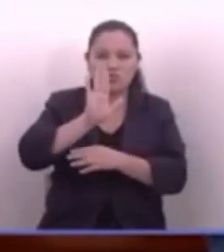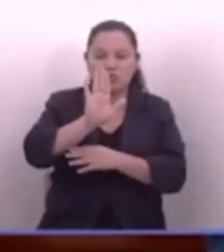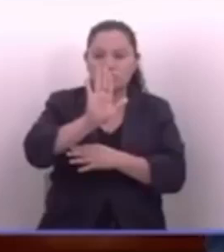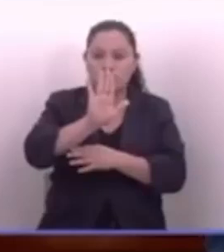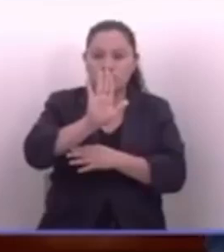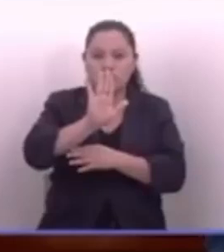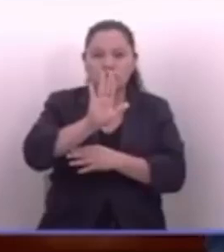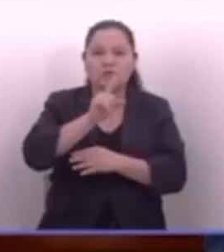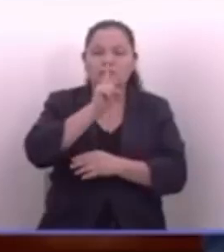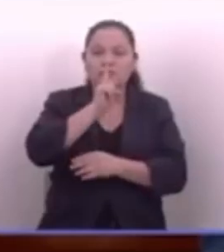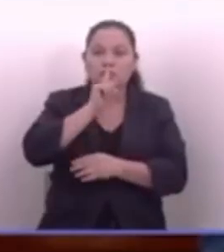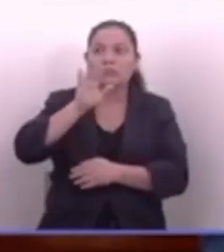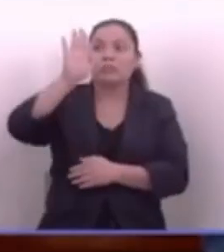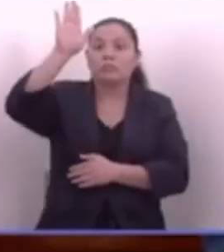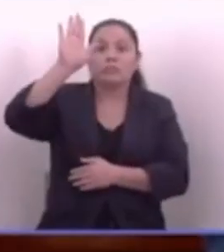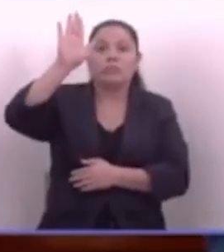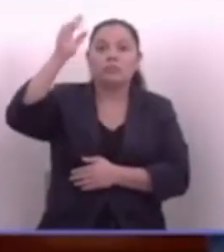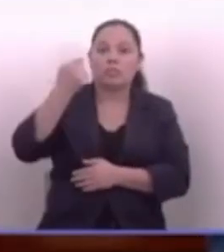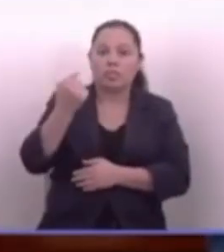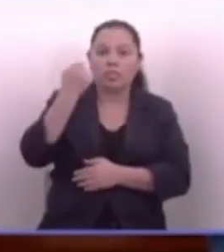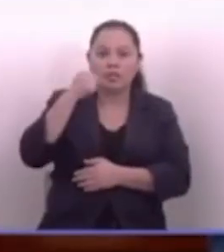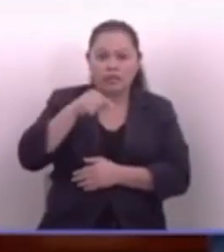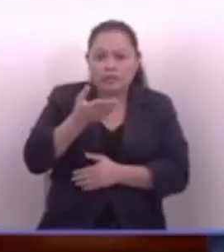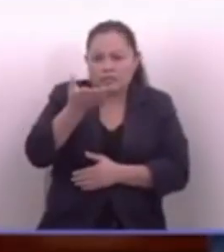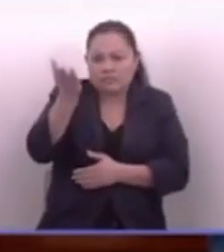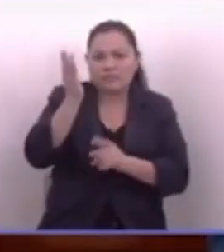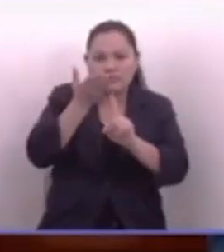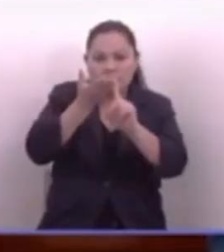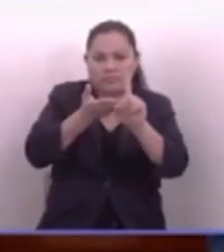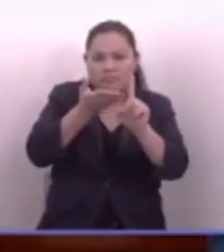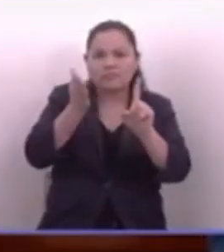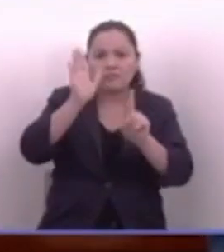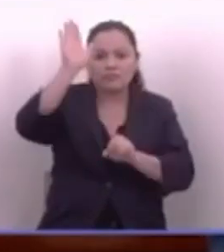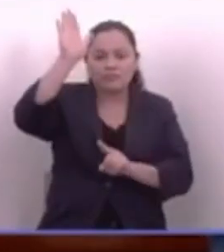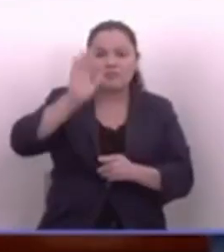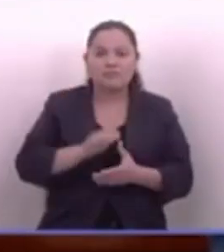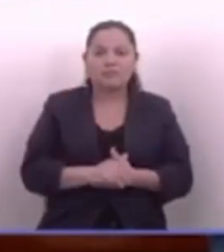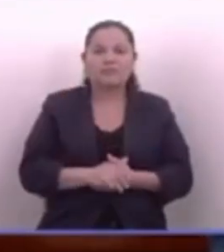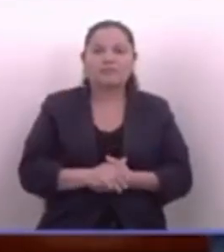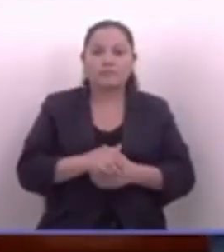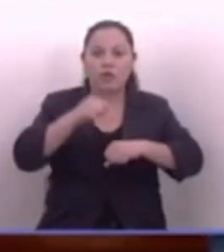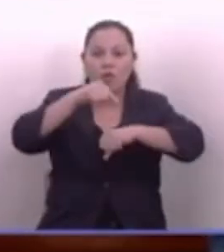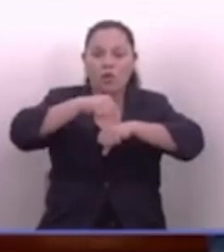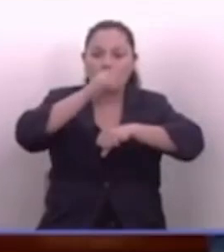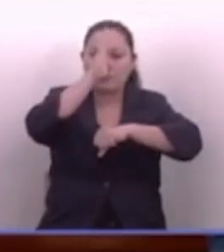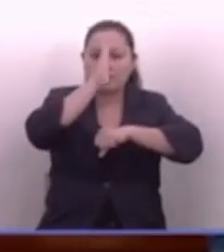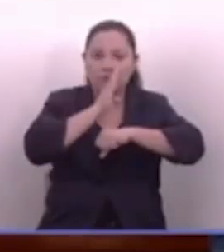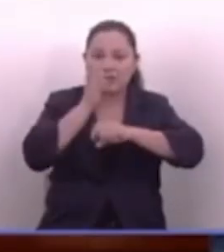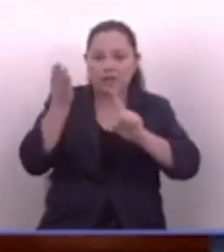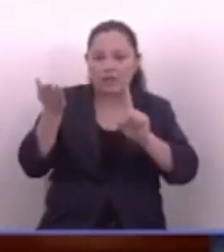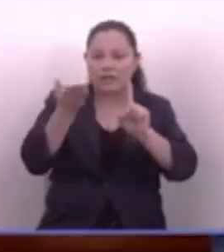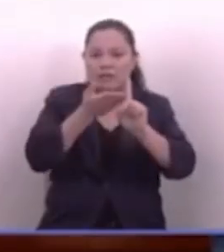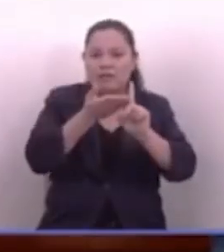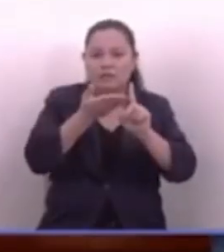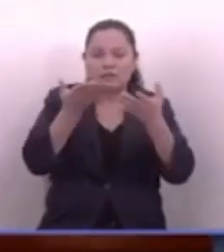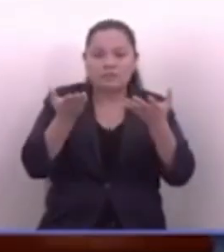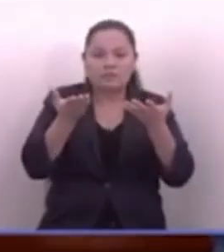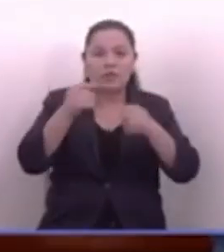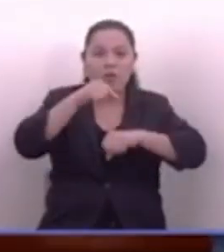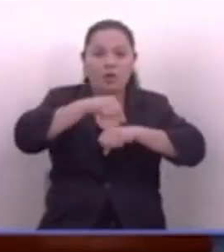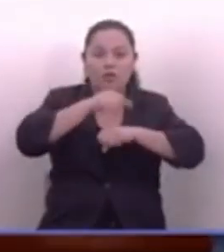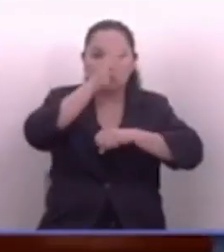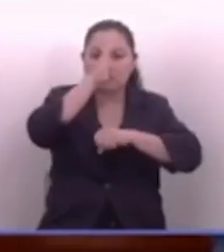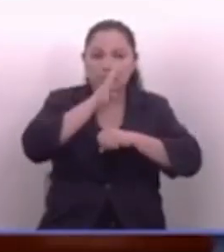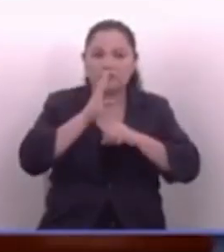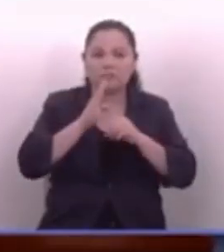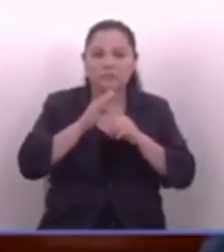no le daban la palabra. Aquí por lo menos le dan la palabra. Y en plena hora de almuerzo, imagínense lo que se están soplando los salvadoreños, pero